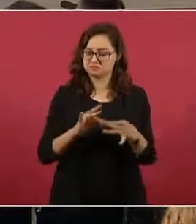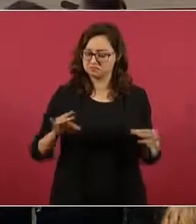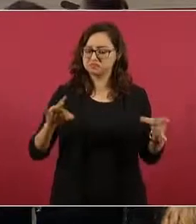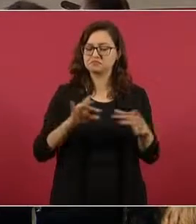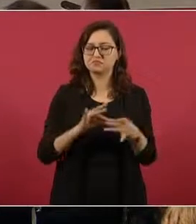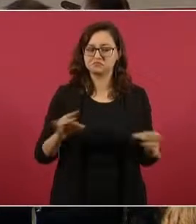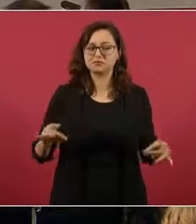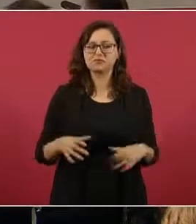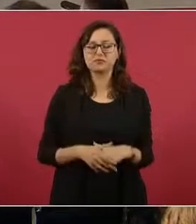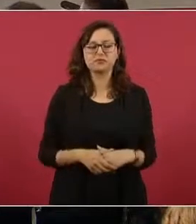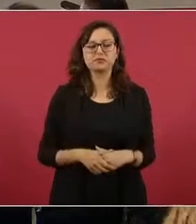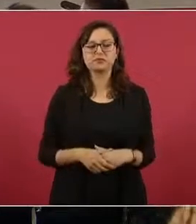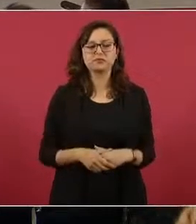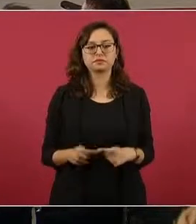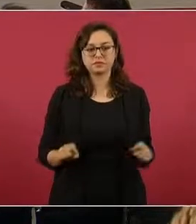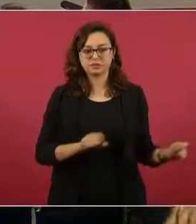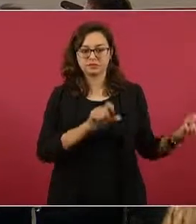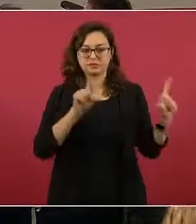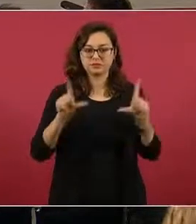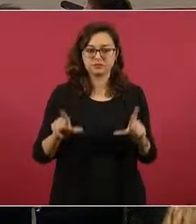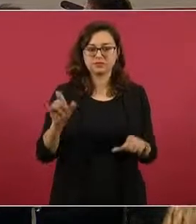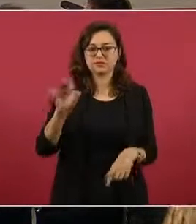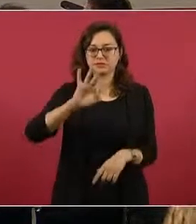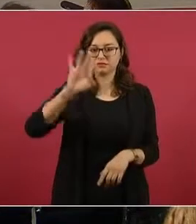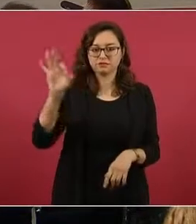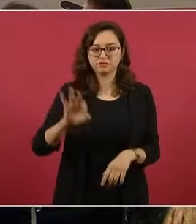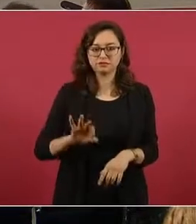¿Puedes poner el de porcentajes?